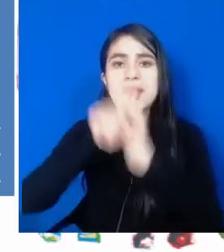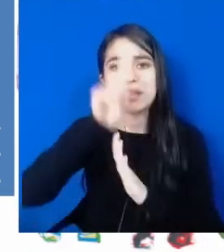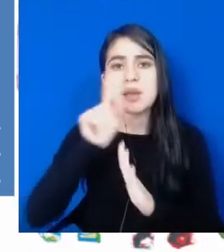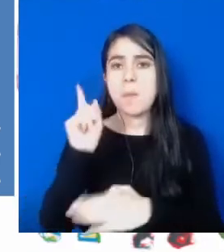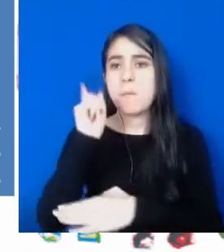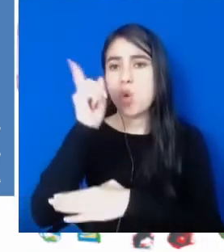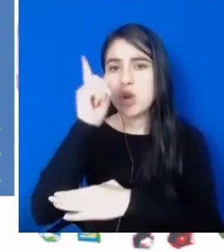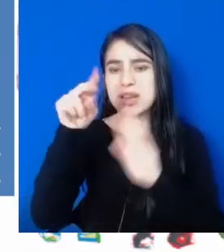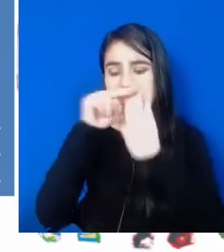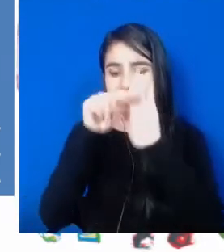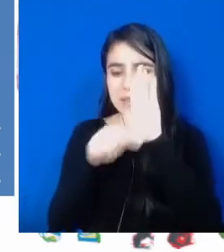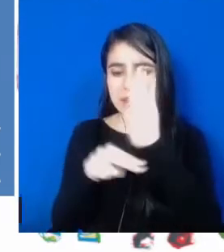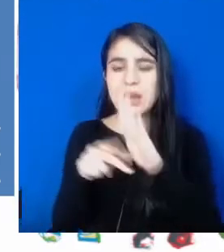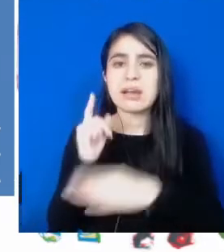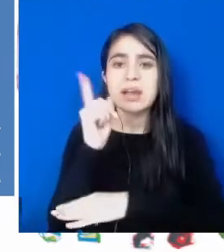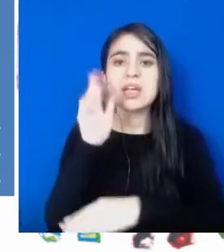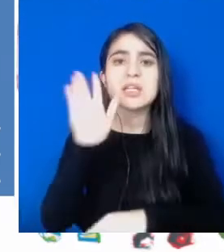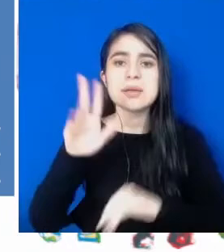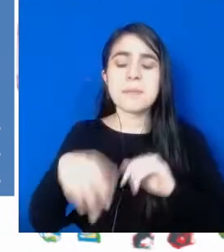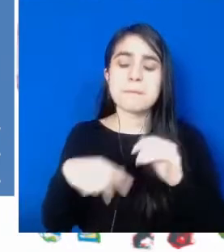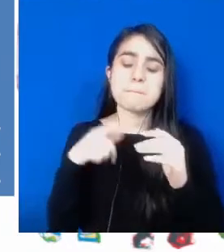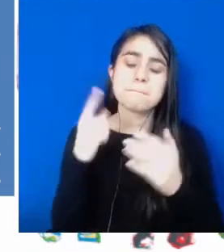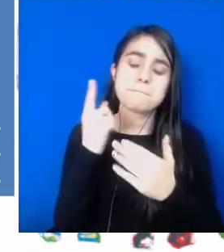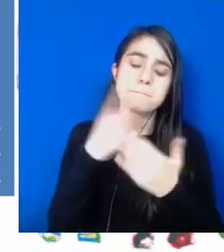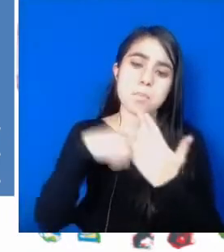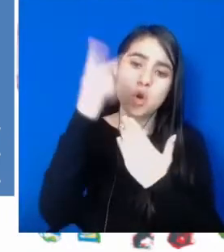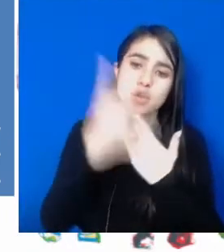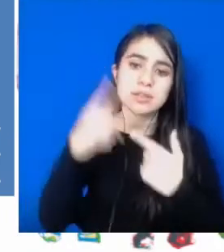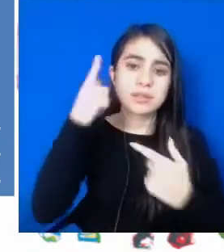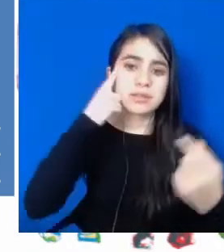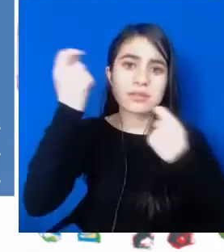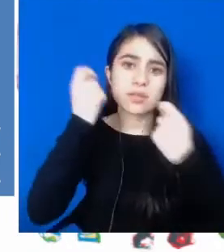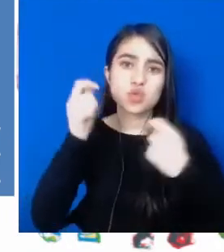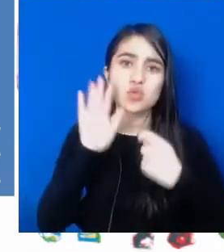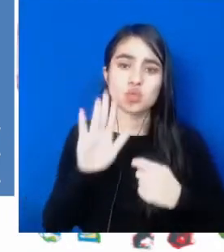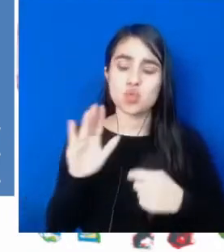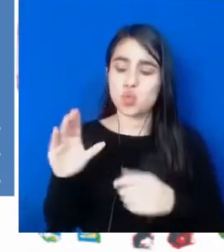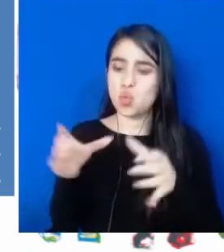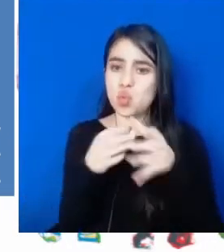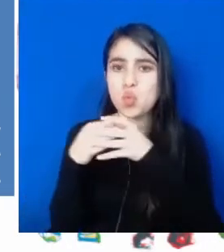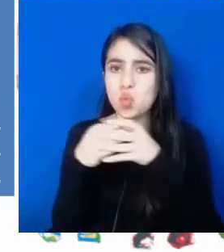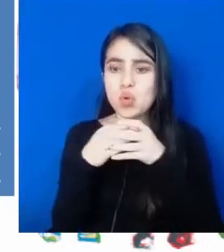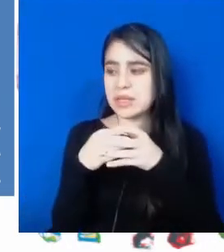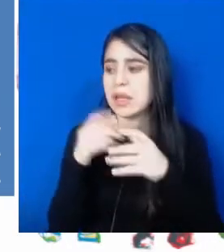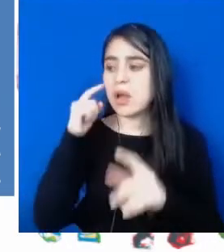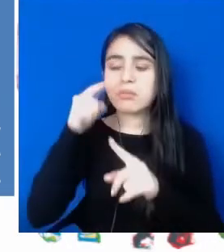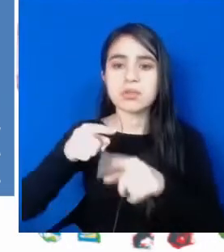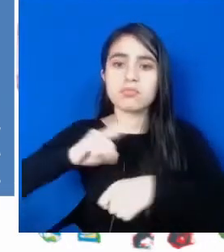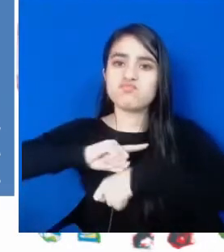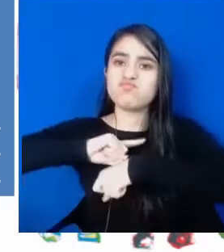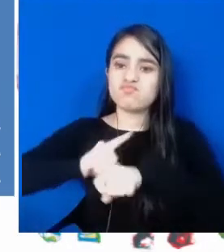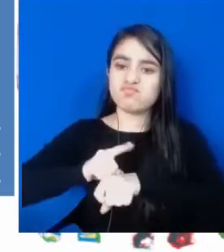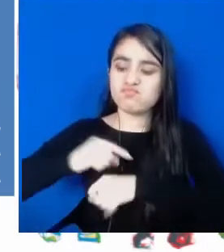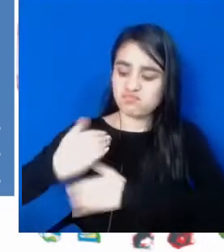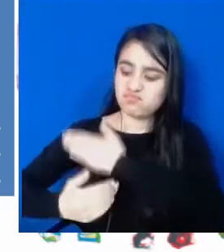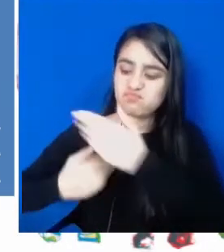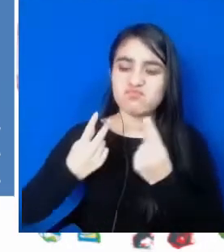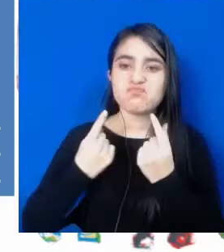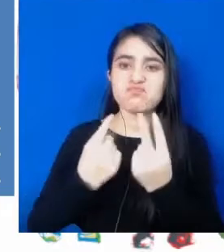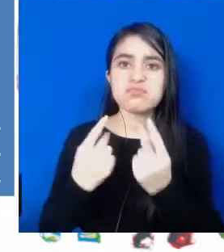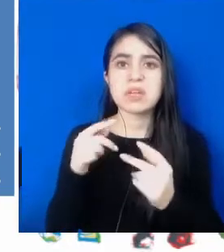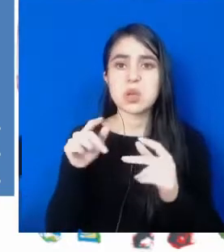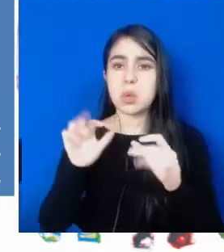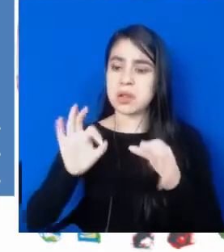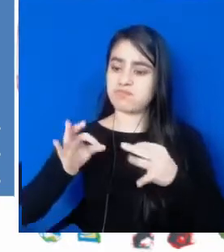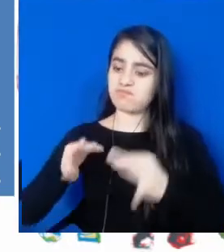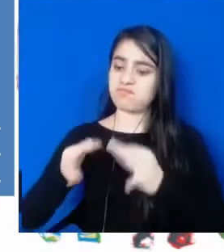desarrollo de la política, a fin de apoyar los proyectos estratégicos que se requiere la unidad para su mayor eficacia, para